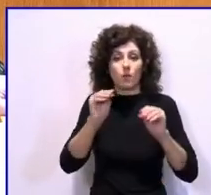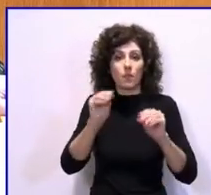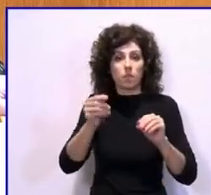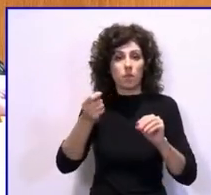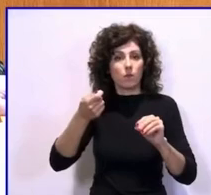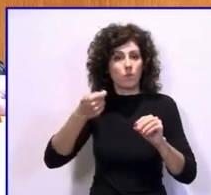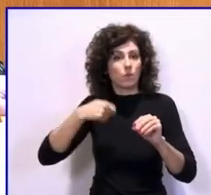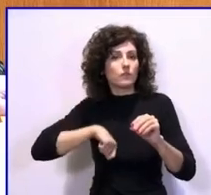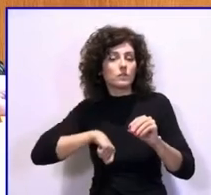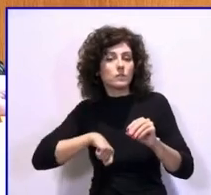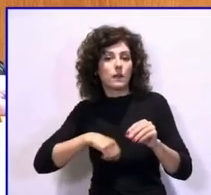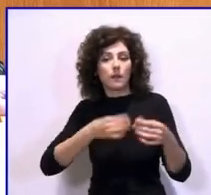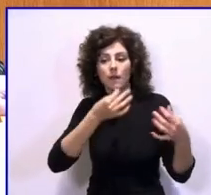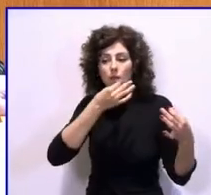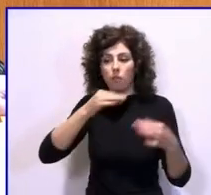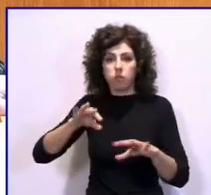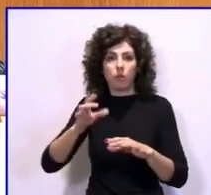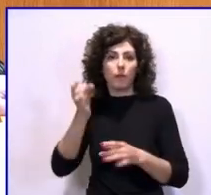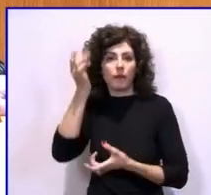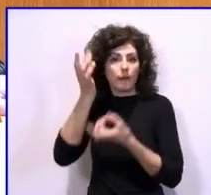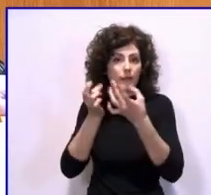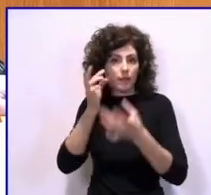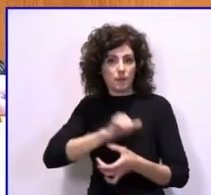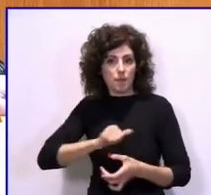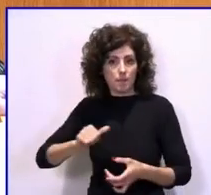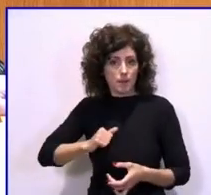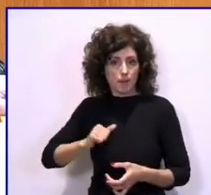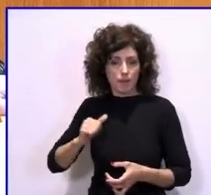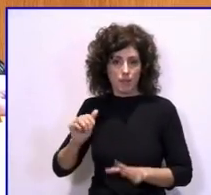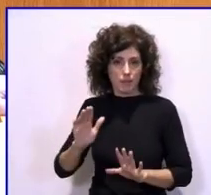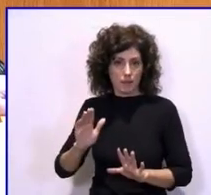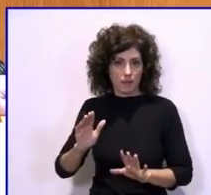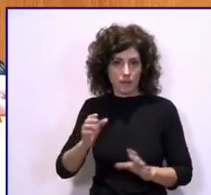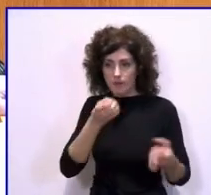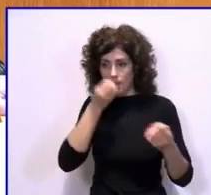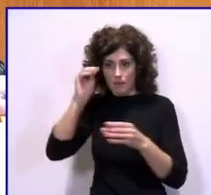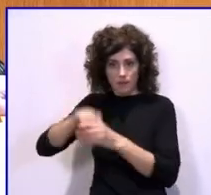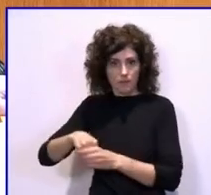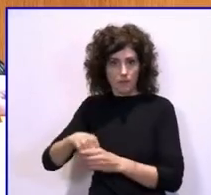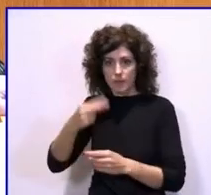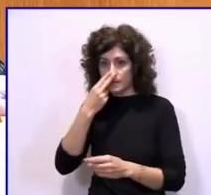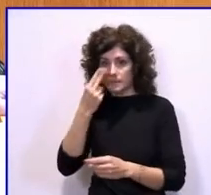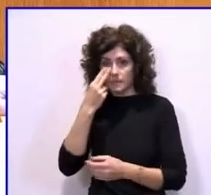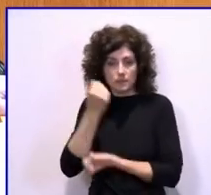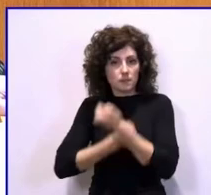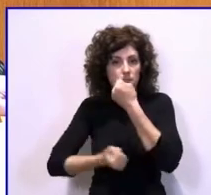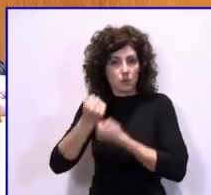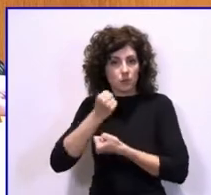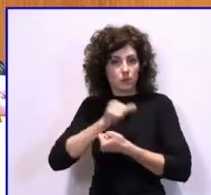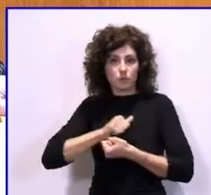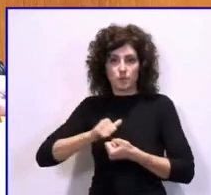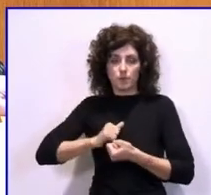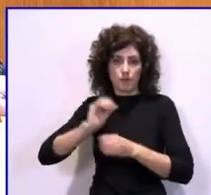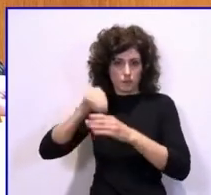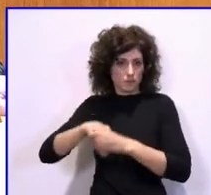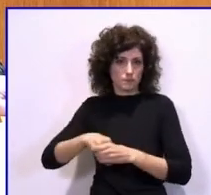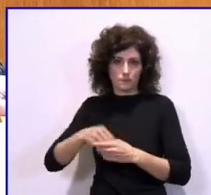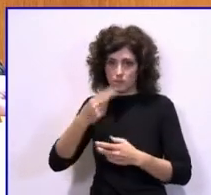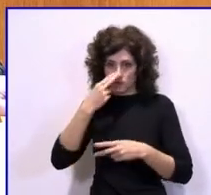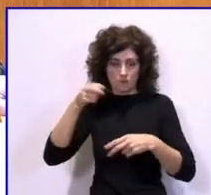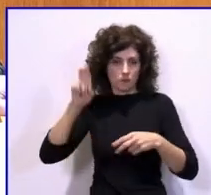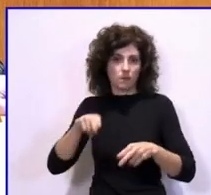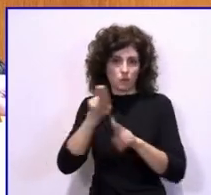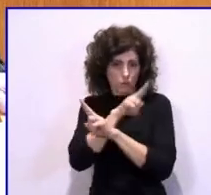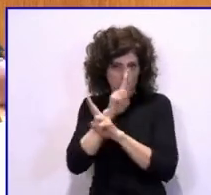en manos de la iniciativa privada, dejarlo en manos de intereses económicos privados. Por lo tanto, traemos